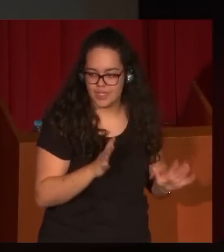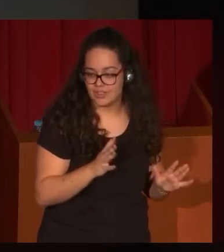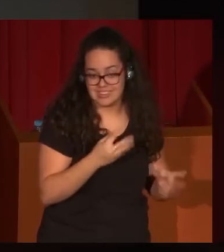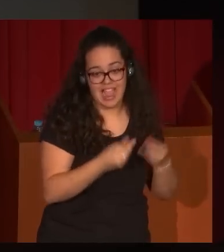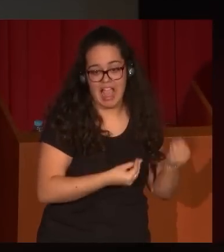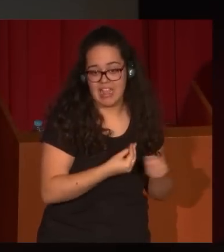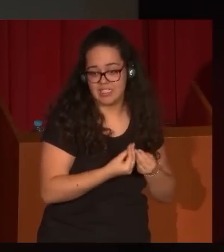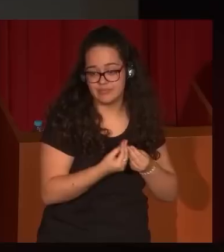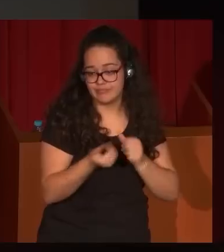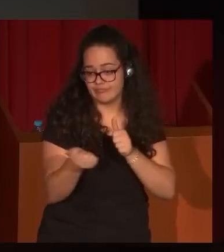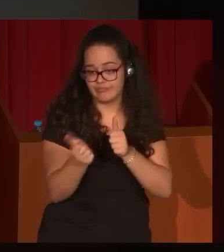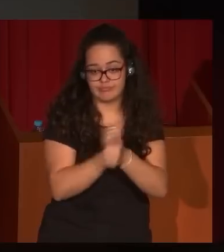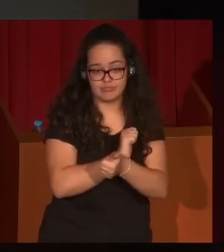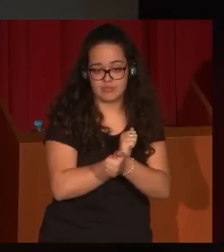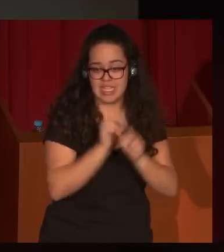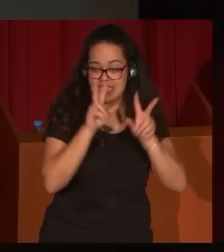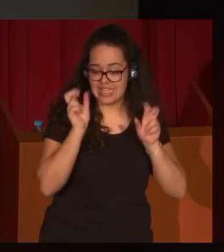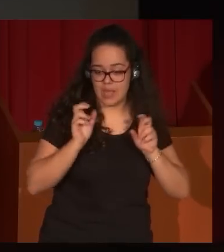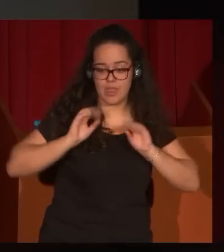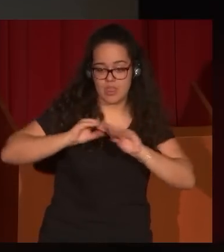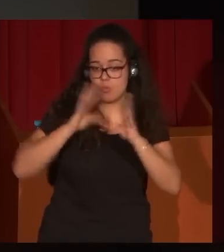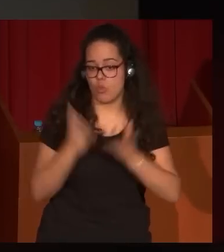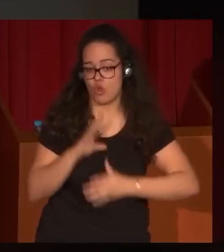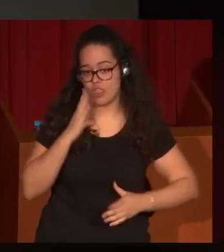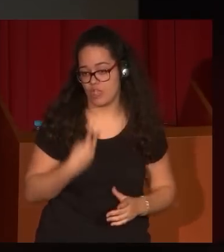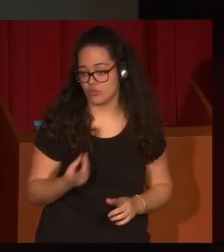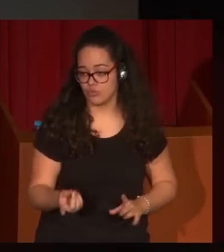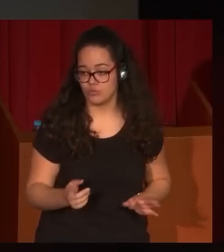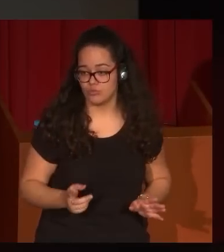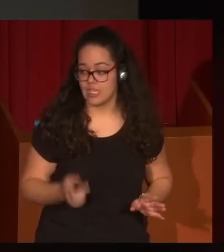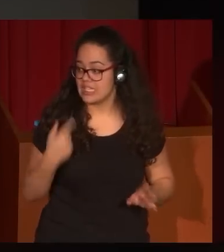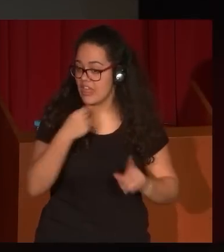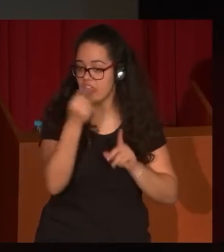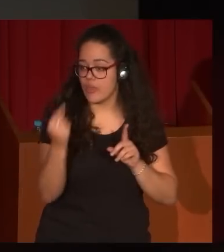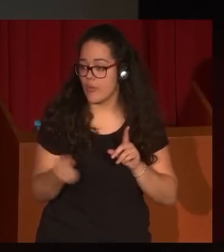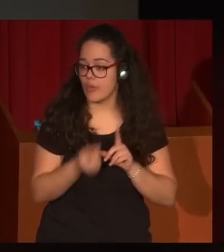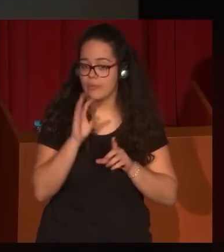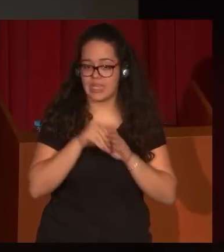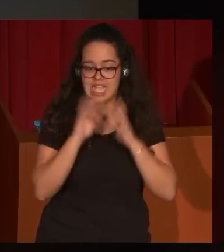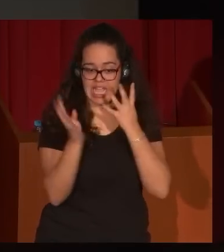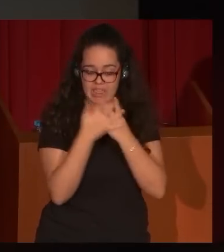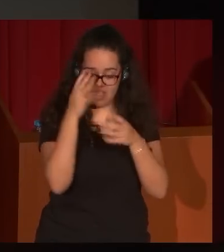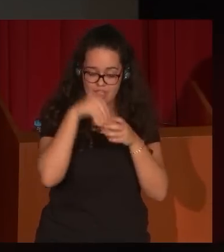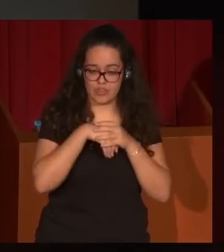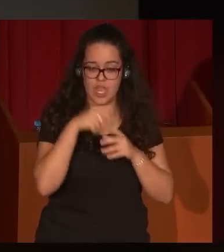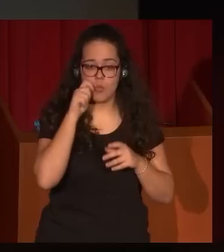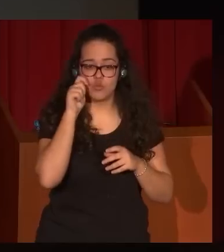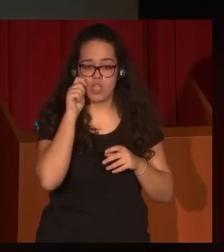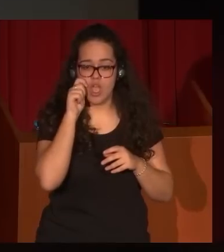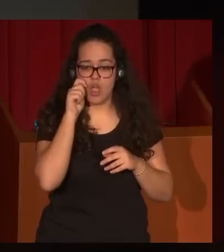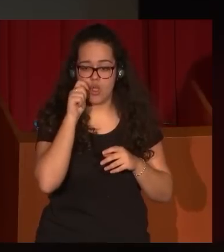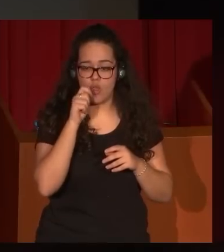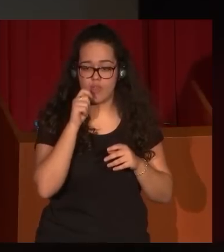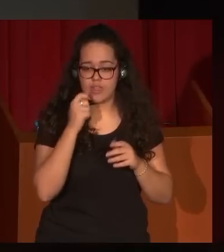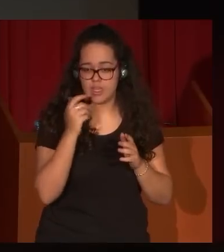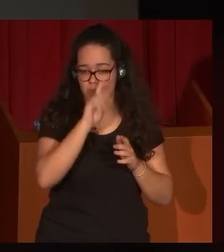reproducir temas del mundo goyesco. Este dibujo que es muy bello, interior de una cárcel, que está en el Museo de Barcelona, realmente